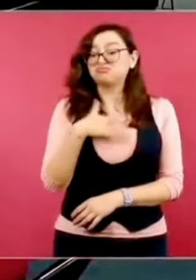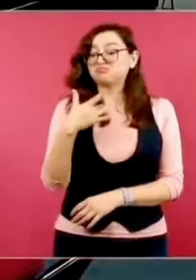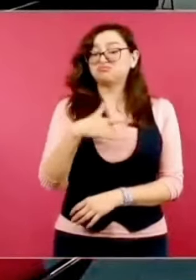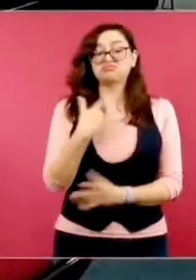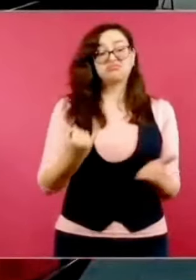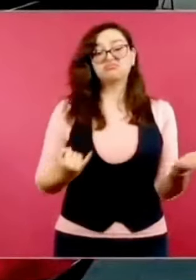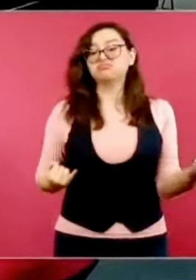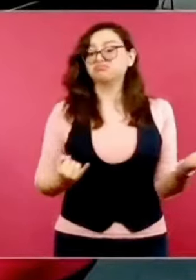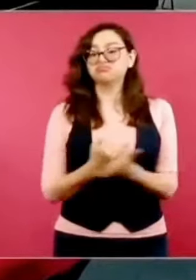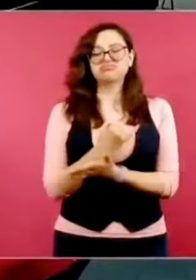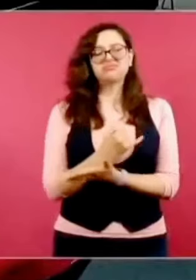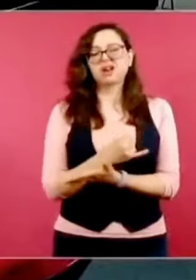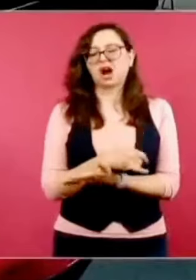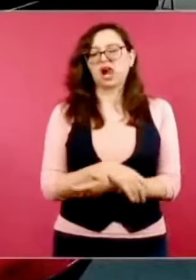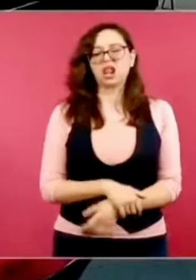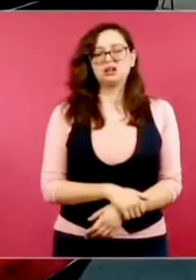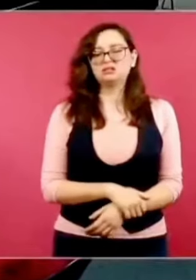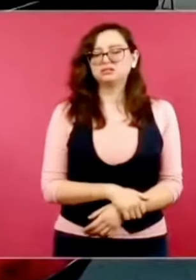claudican.